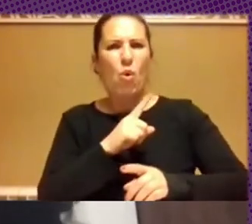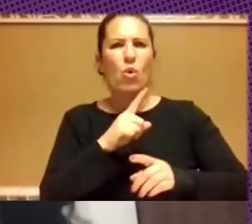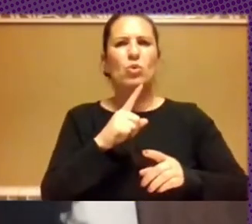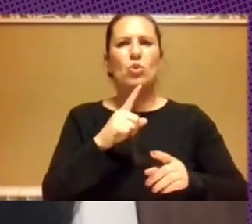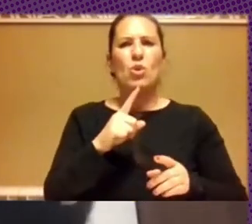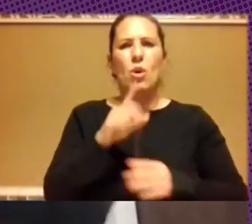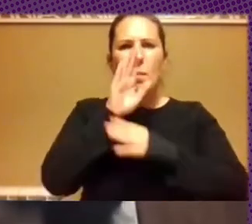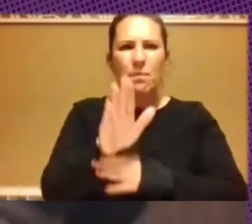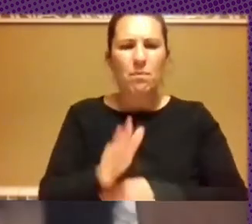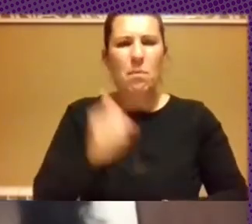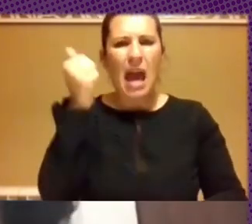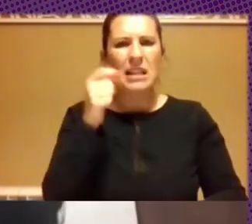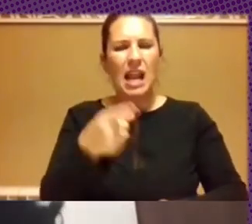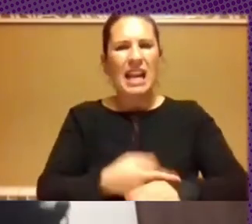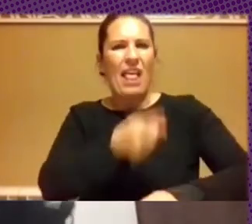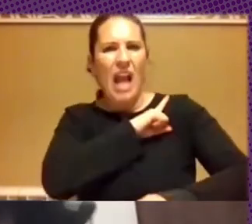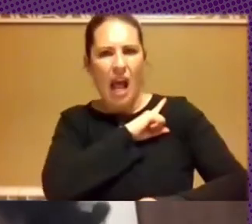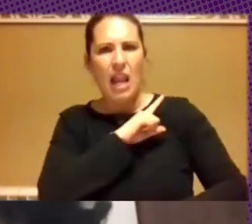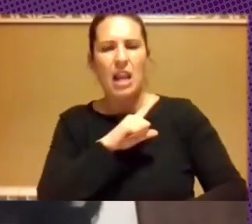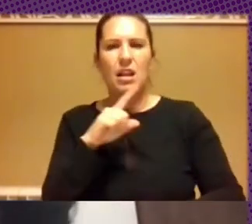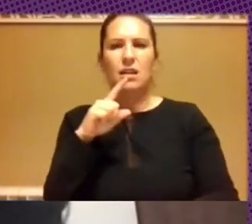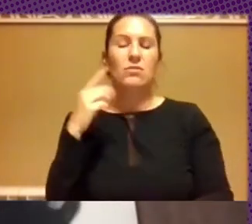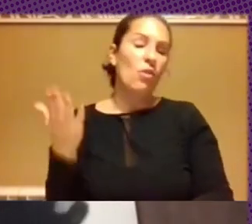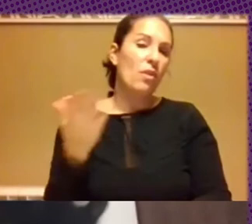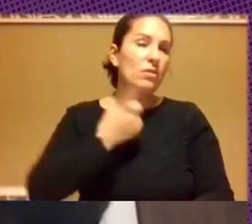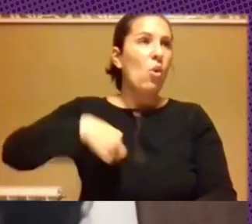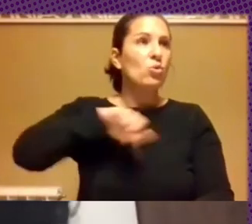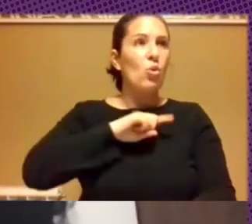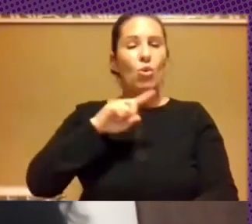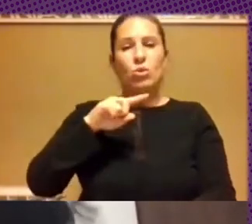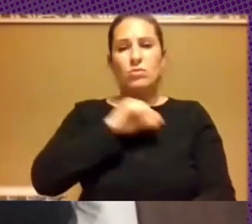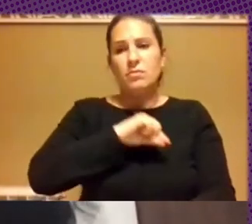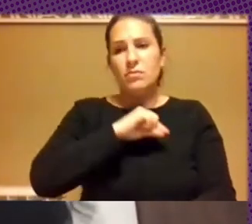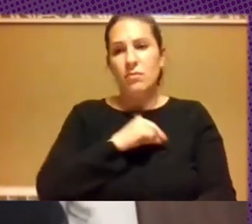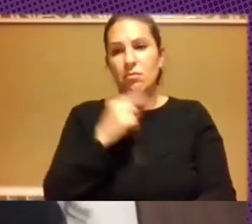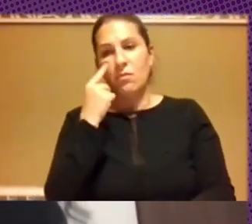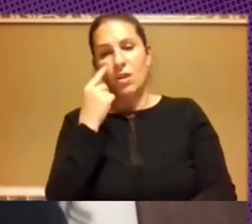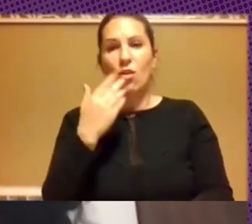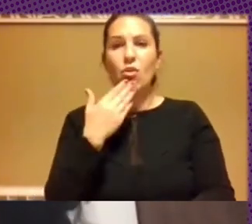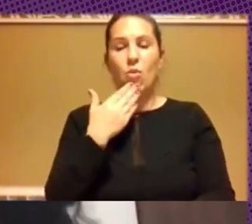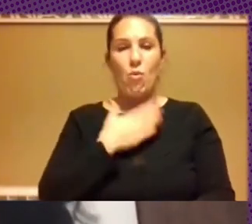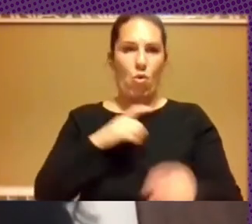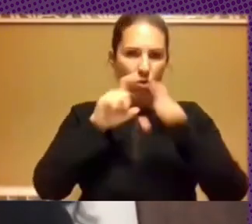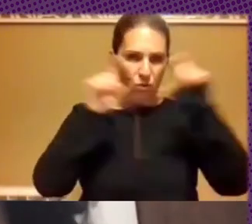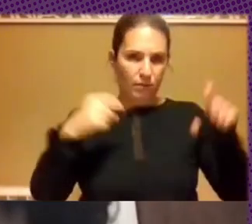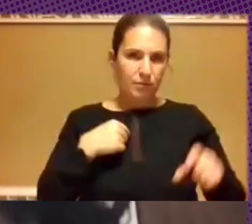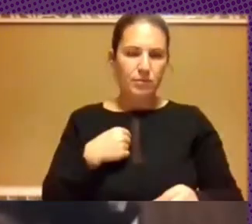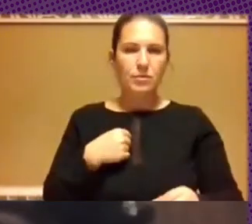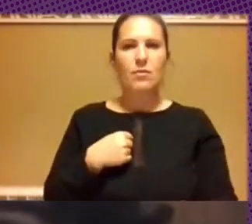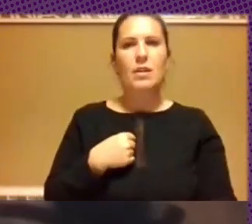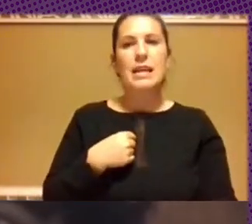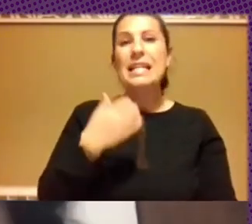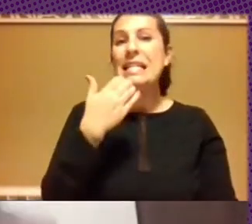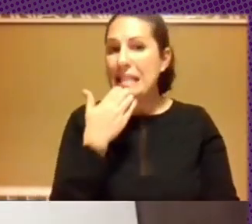posicionan más hacia la radicalización entonces nos parece bueno lo que hemos observado como Tlatelol Collab es que si no